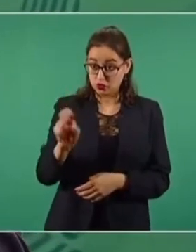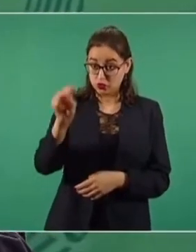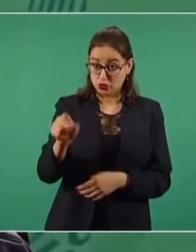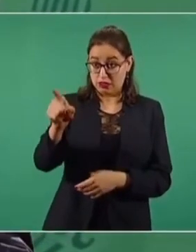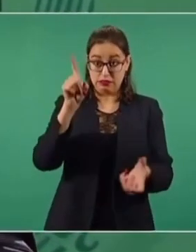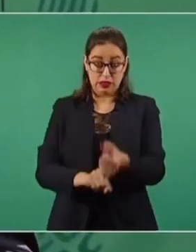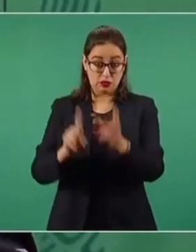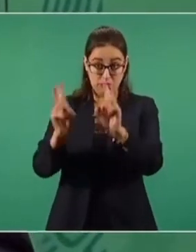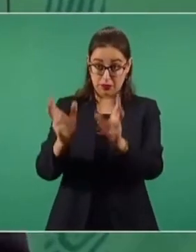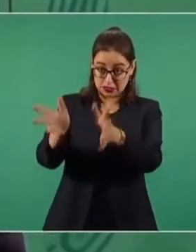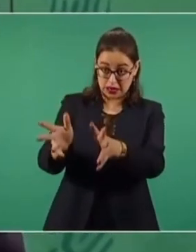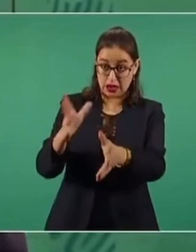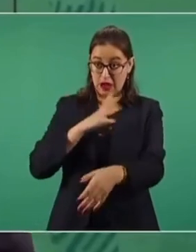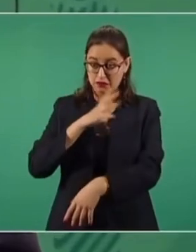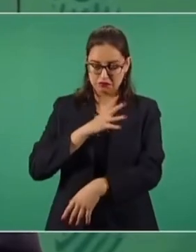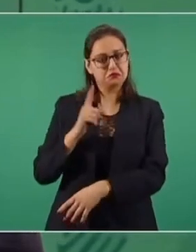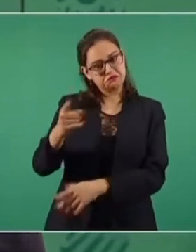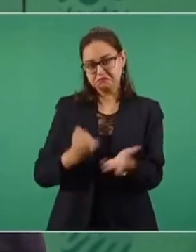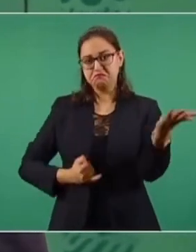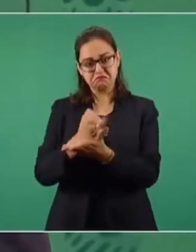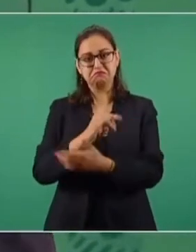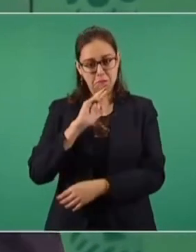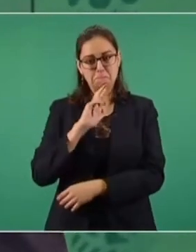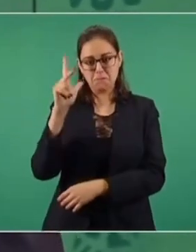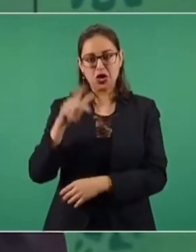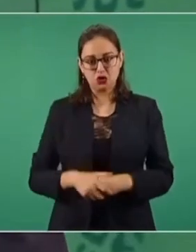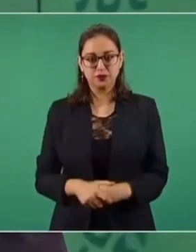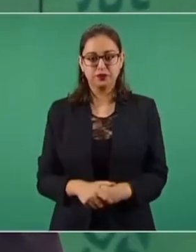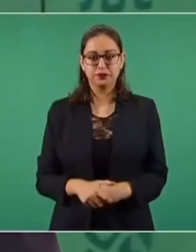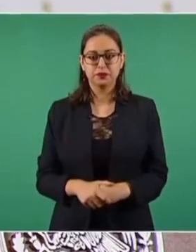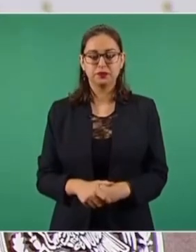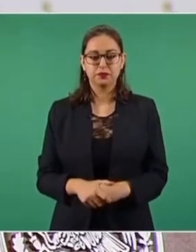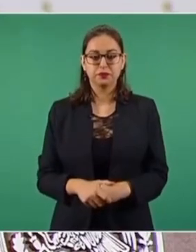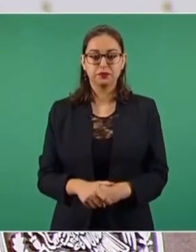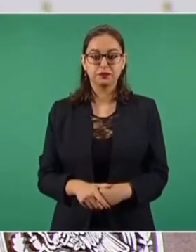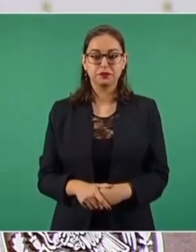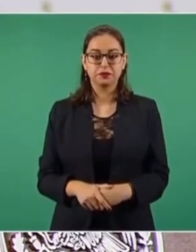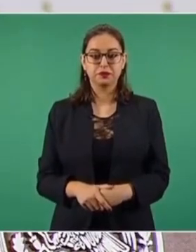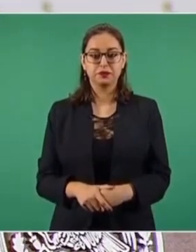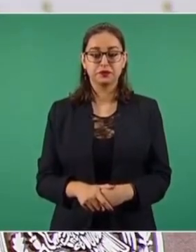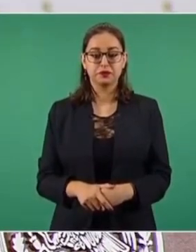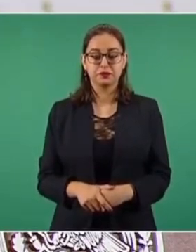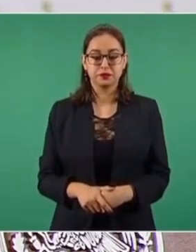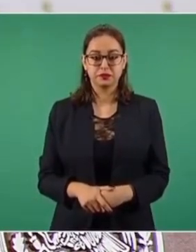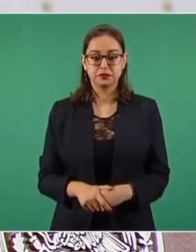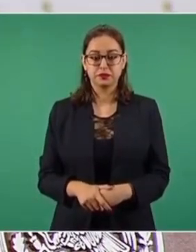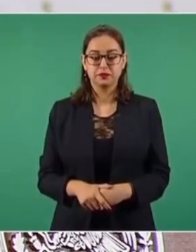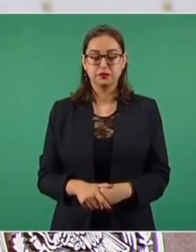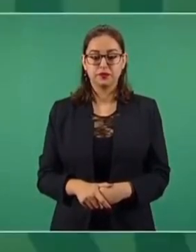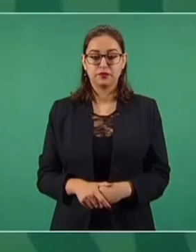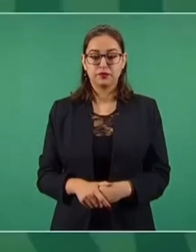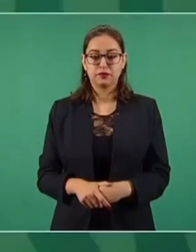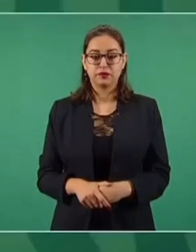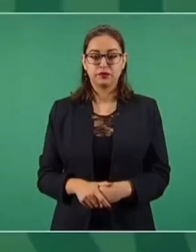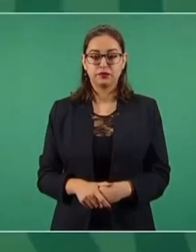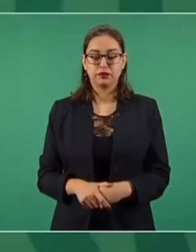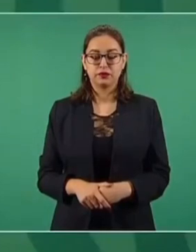Corte de Justicia, pues que ahí se resuelva, si ya lo están tratando. Pero no